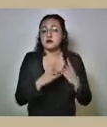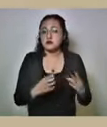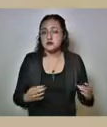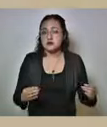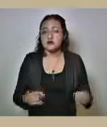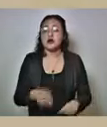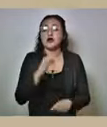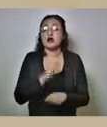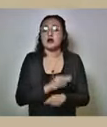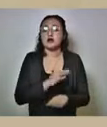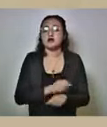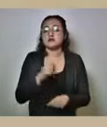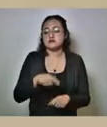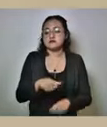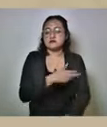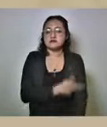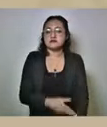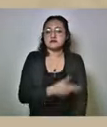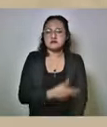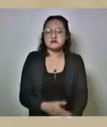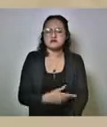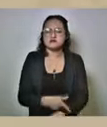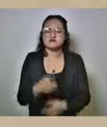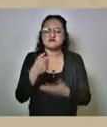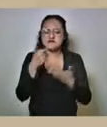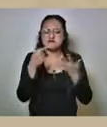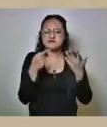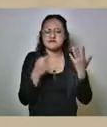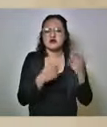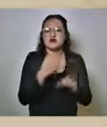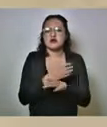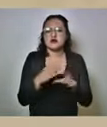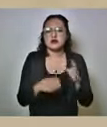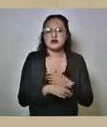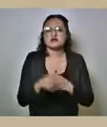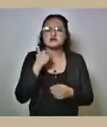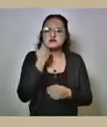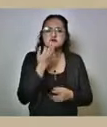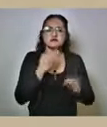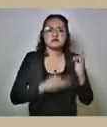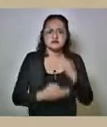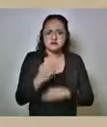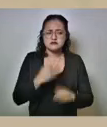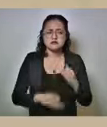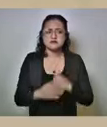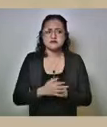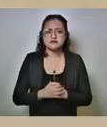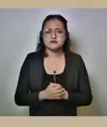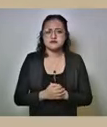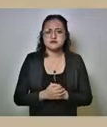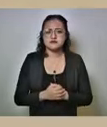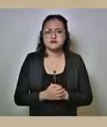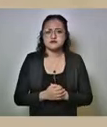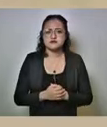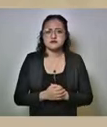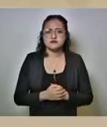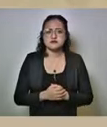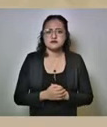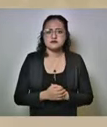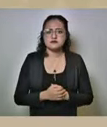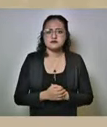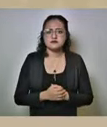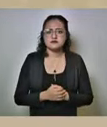ahorita mismo estamos resolviendo el tema alimentario queremos que todos todos todos todos